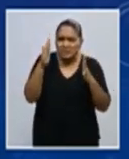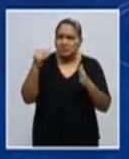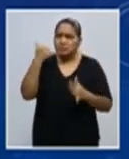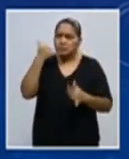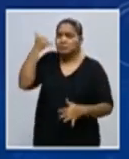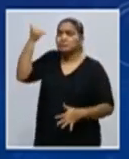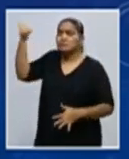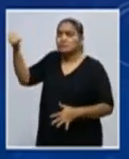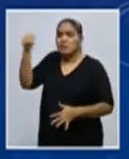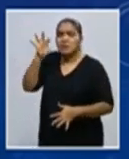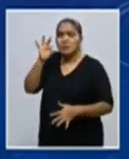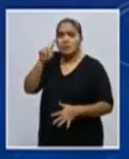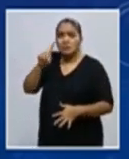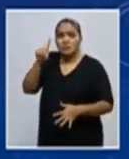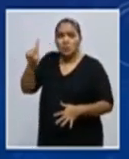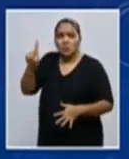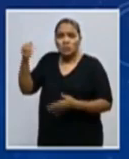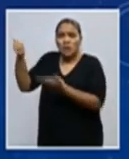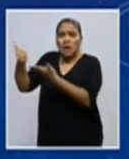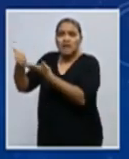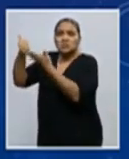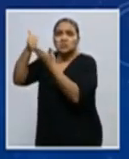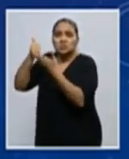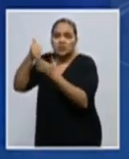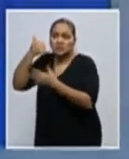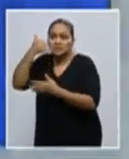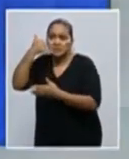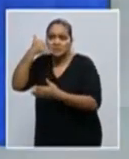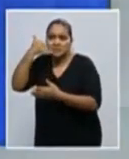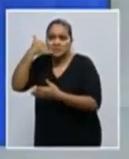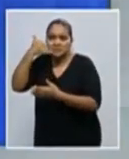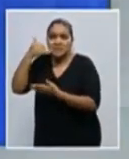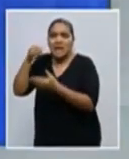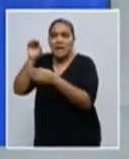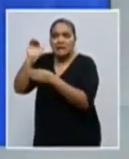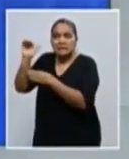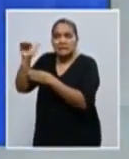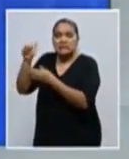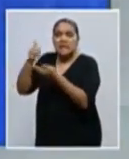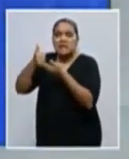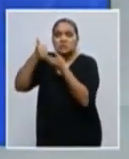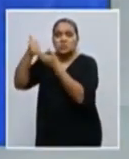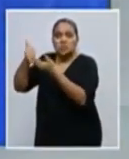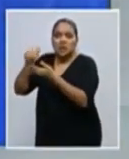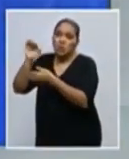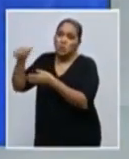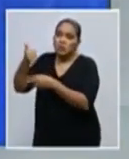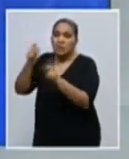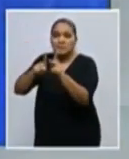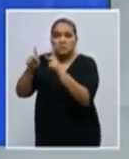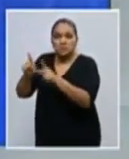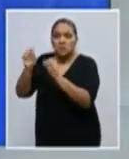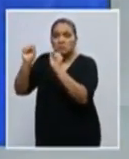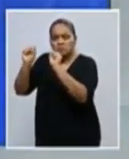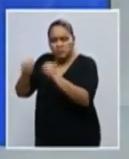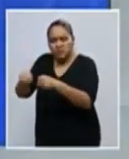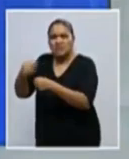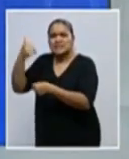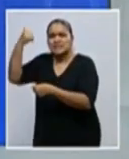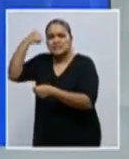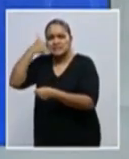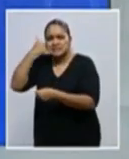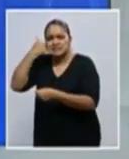médicos podrá orientarle o darle algunas indicaciones. También puede atender a alguna unidad de salud que quede